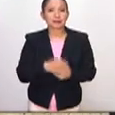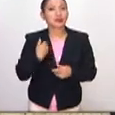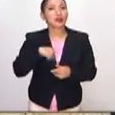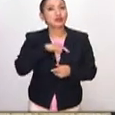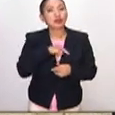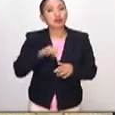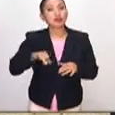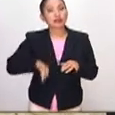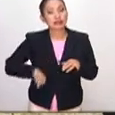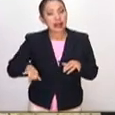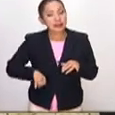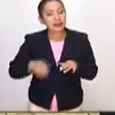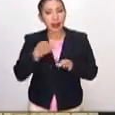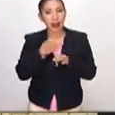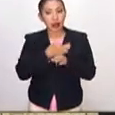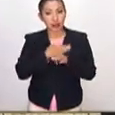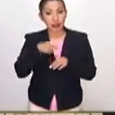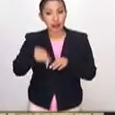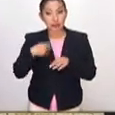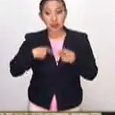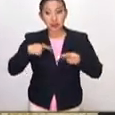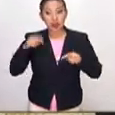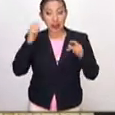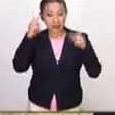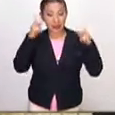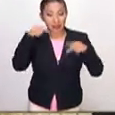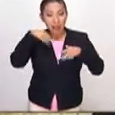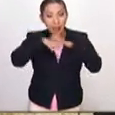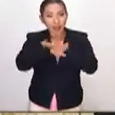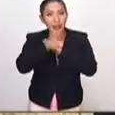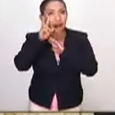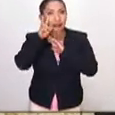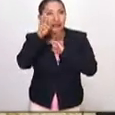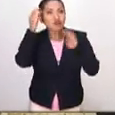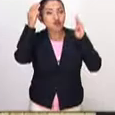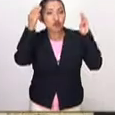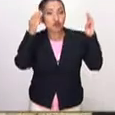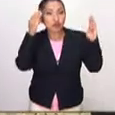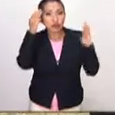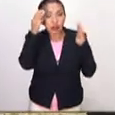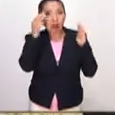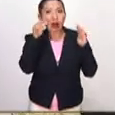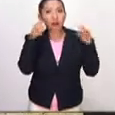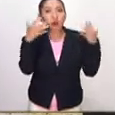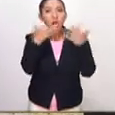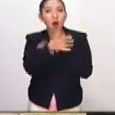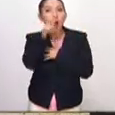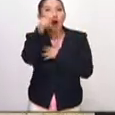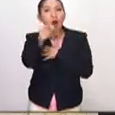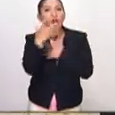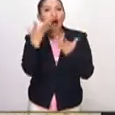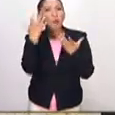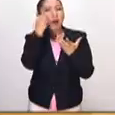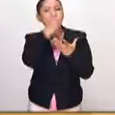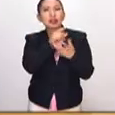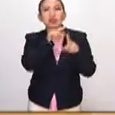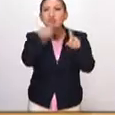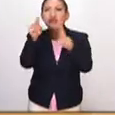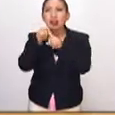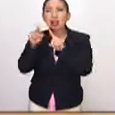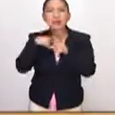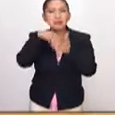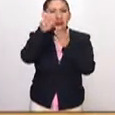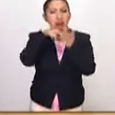nosotros lo que nos importa es que el público ingrese a este museo y se encuentre con un menú muy variado.